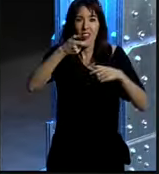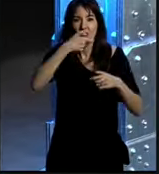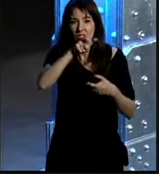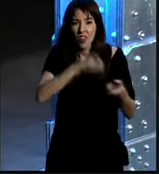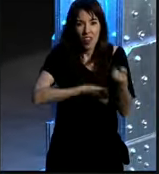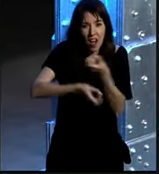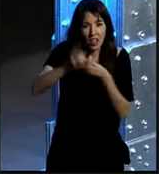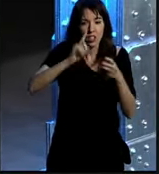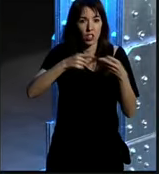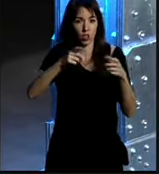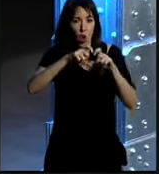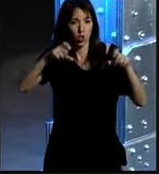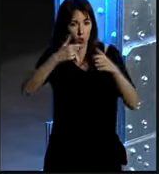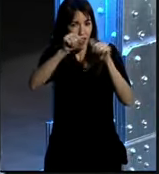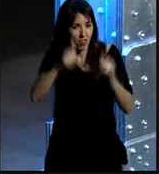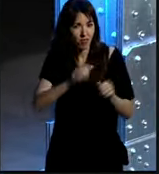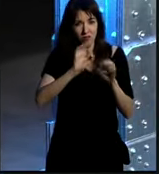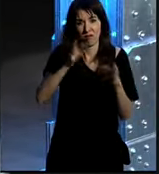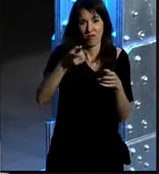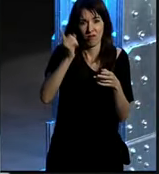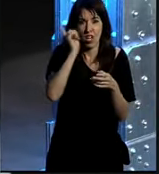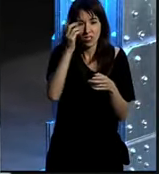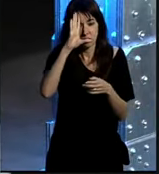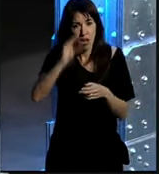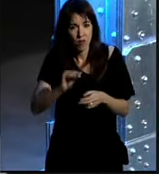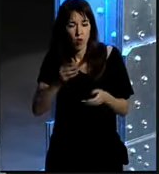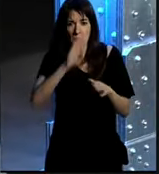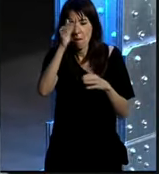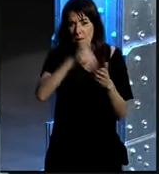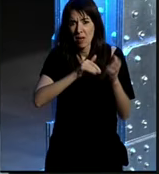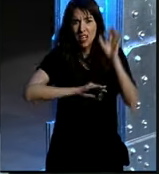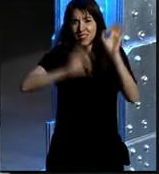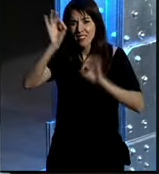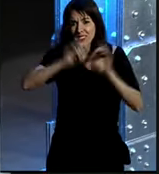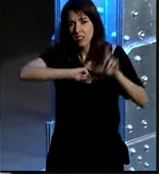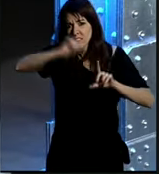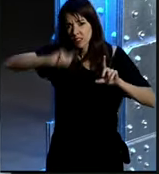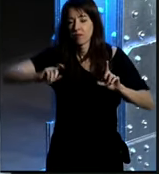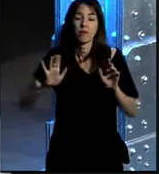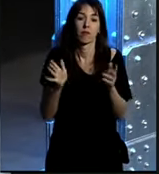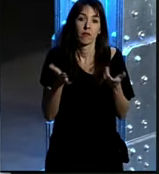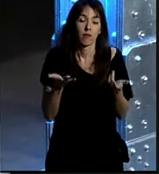dispositivos penetración de smartphones o sea hay miles de estadísticas que yo creo que sí que ponen